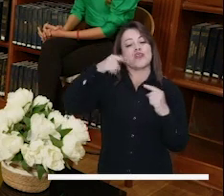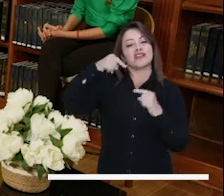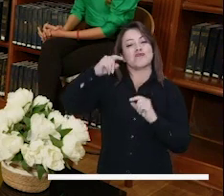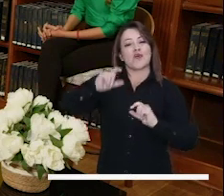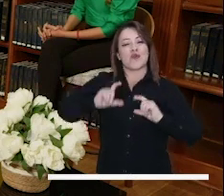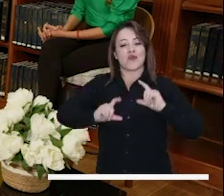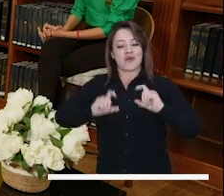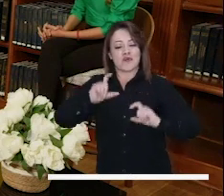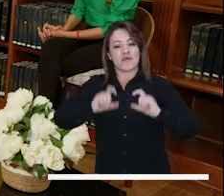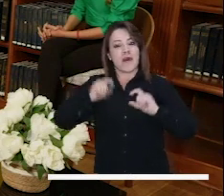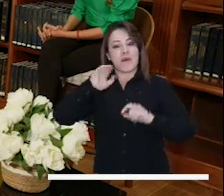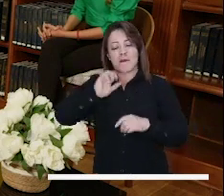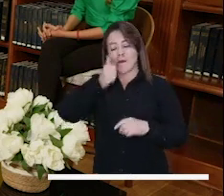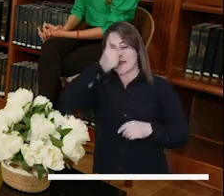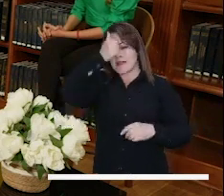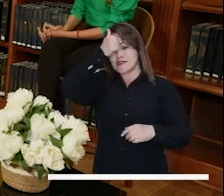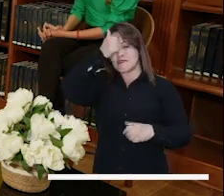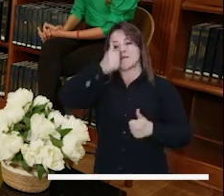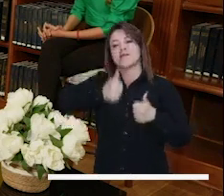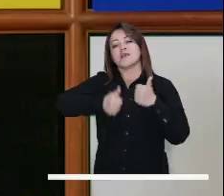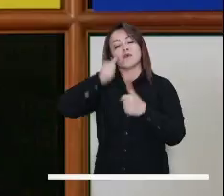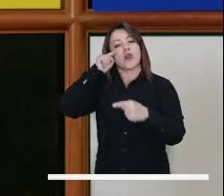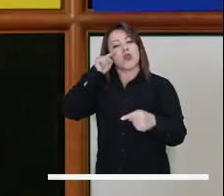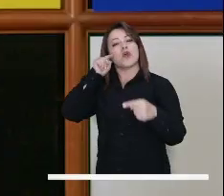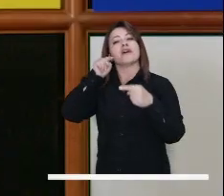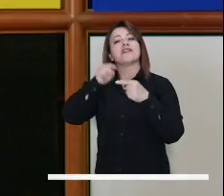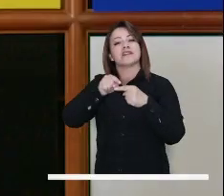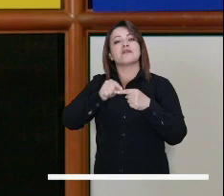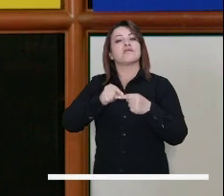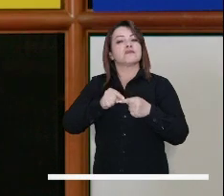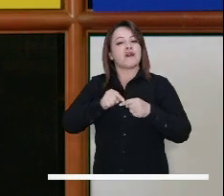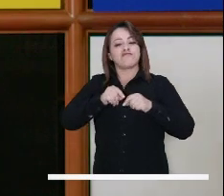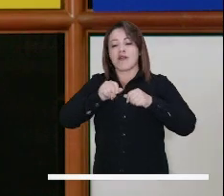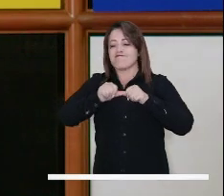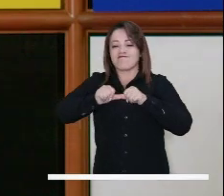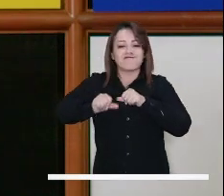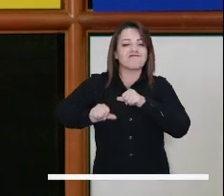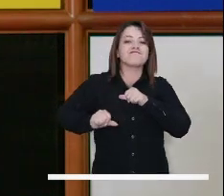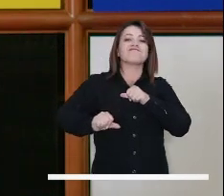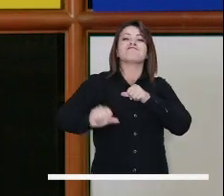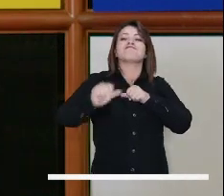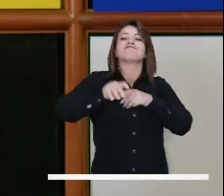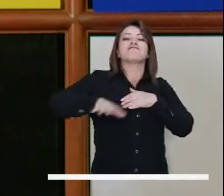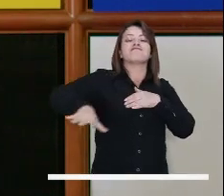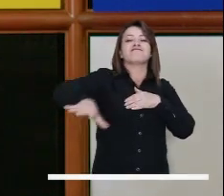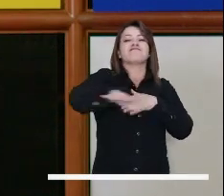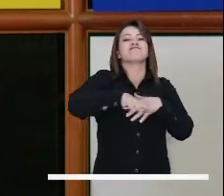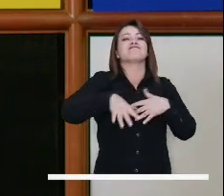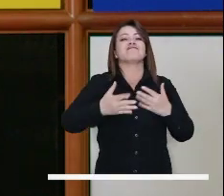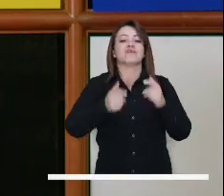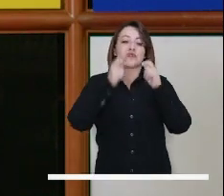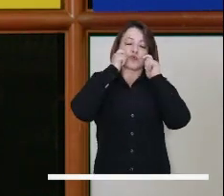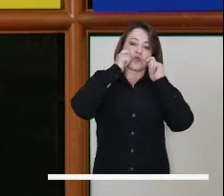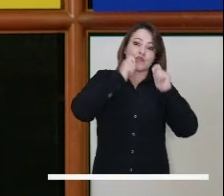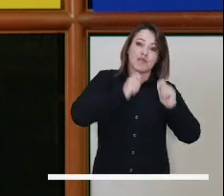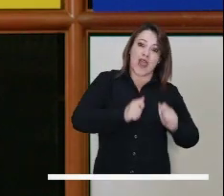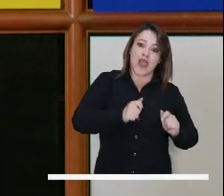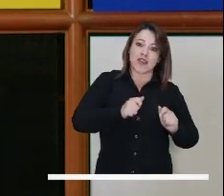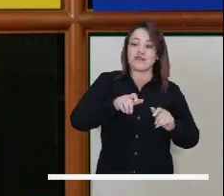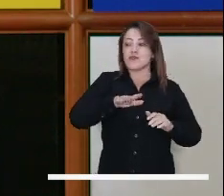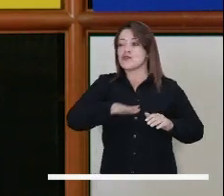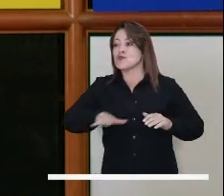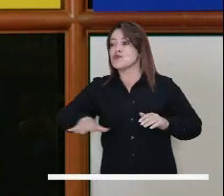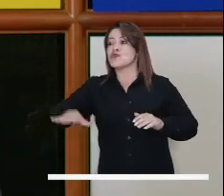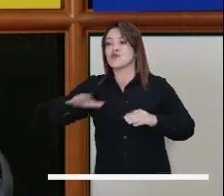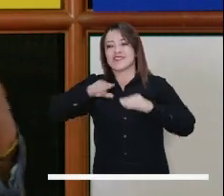turismo que tenga como componente fundamental, lo sostenible de la relación de los humanos